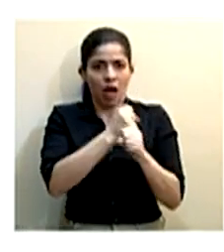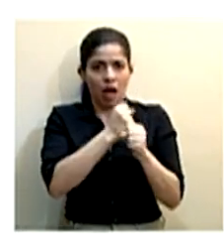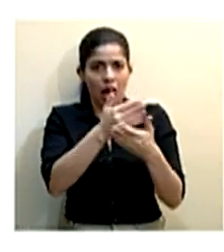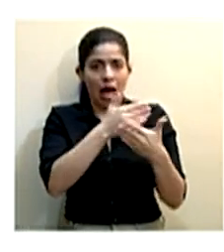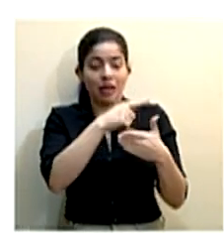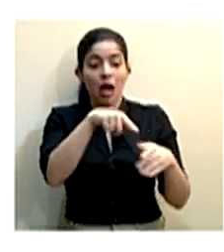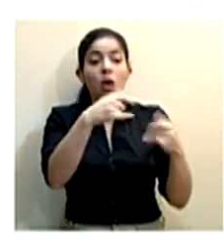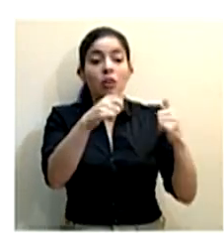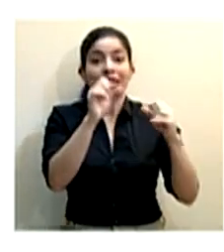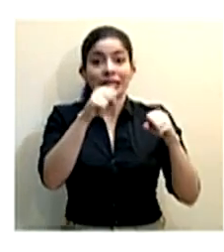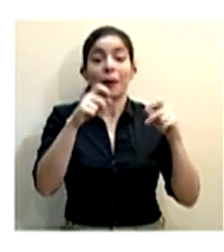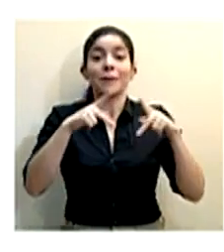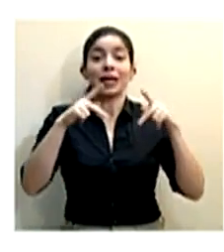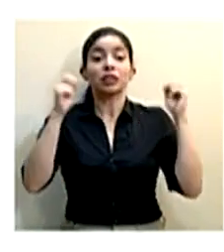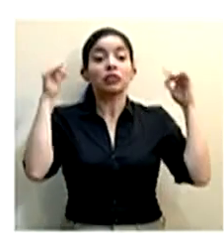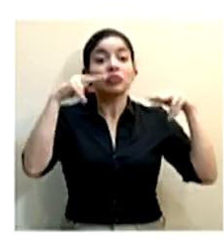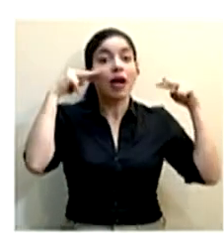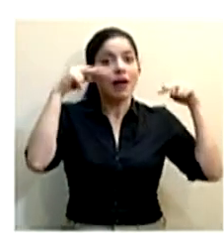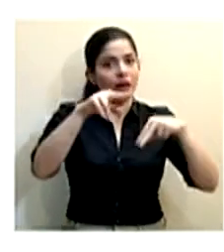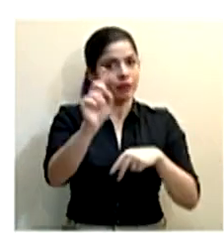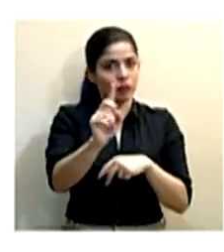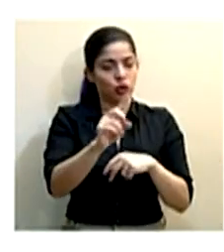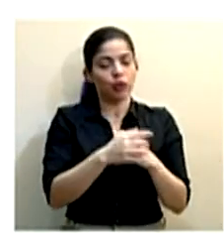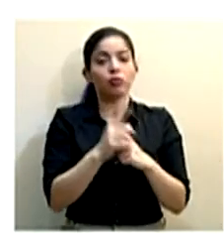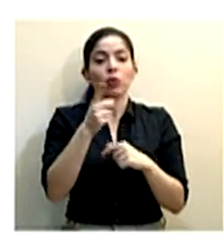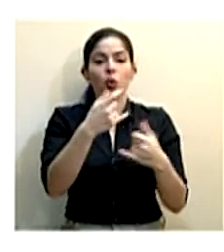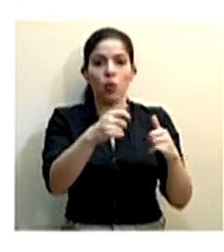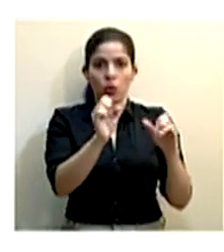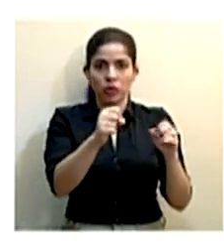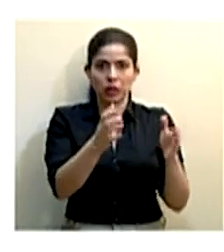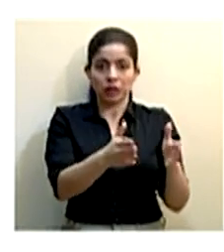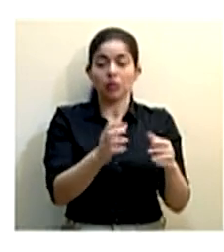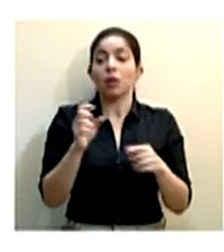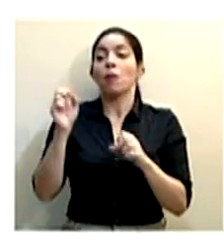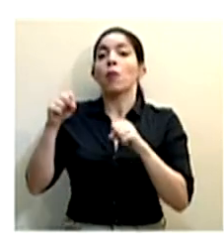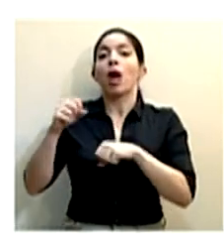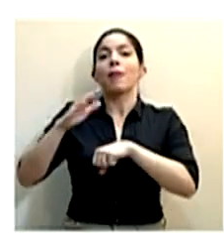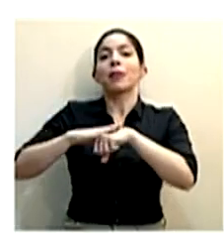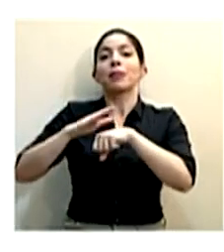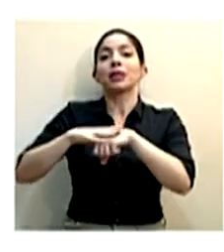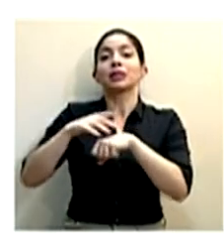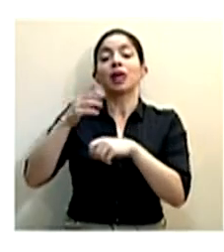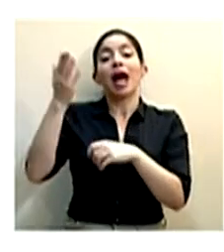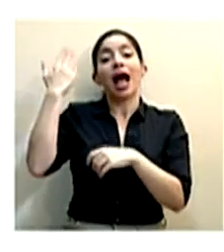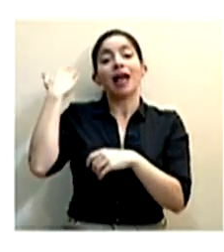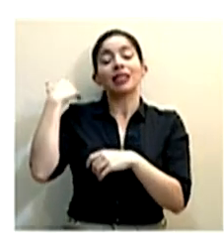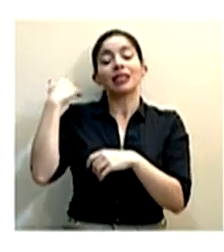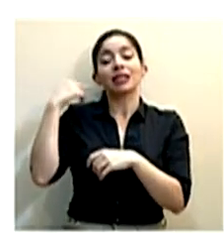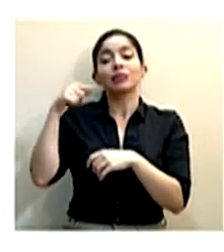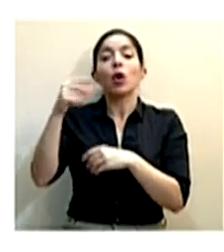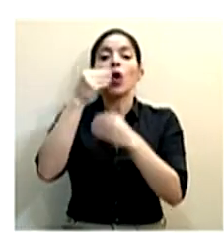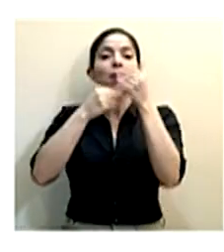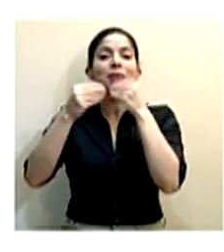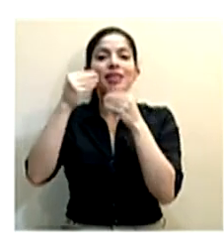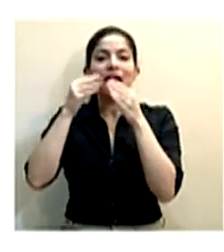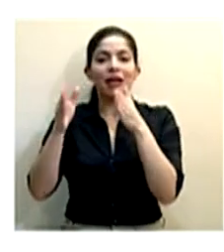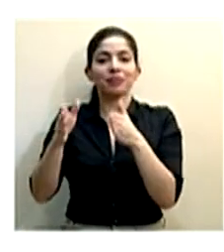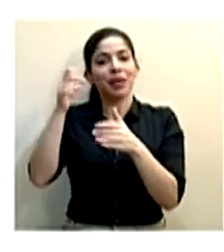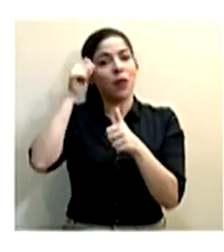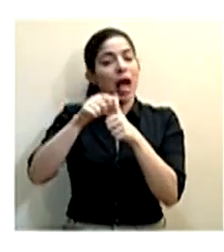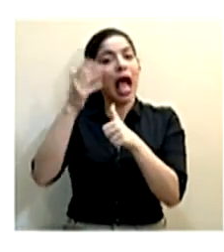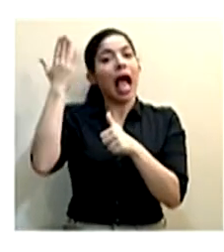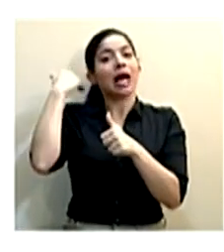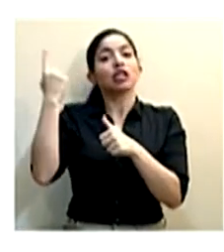previamente. Se autoriza también el retiro de comida en el comercio. Recordemos que teníamos habilitado el